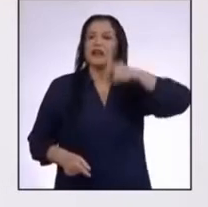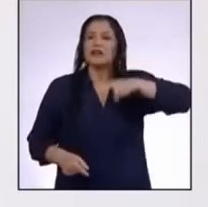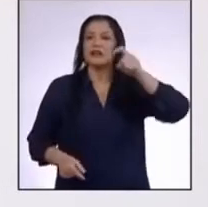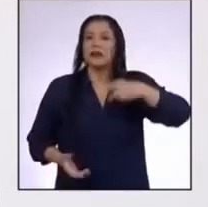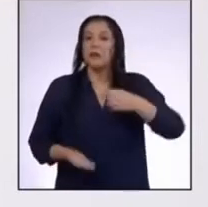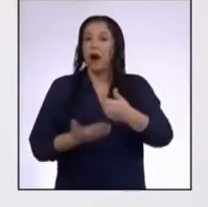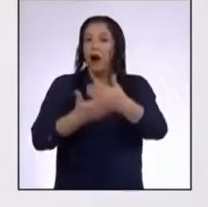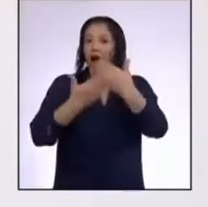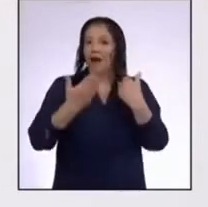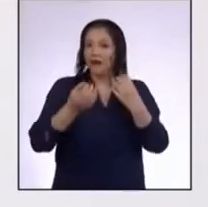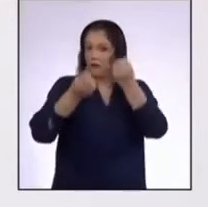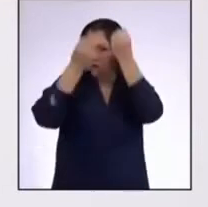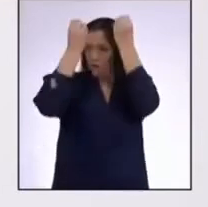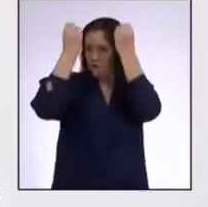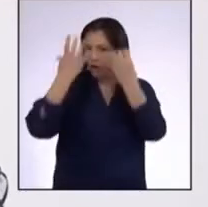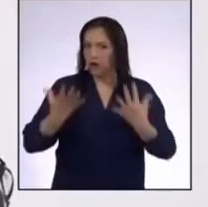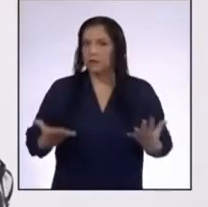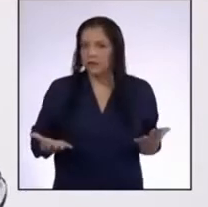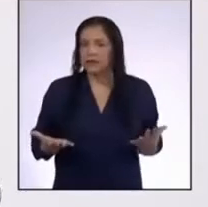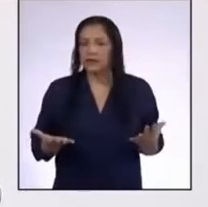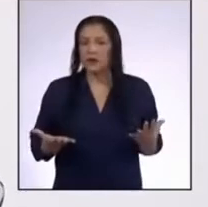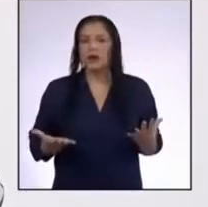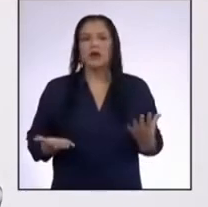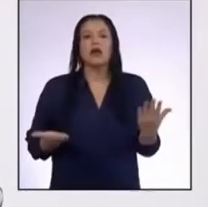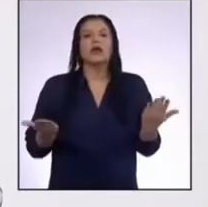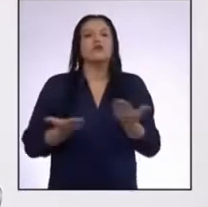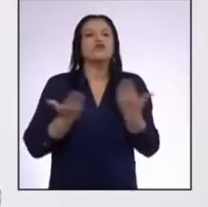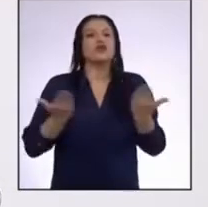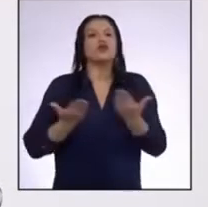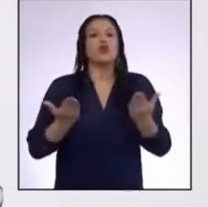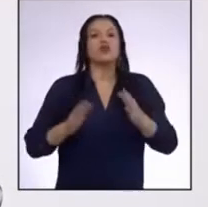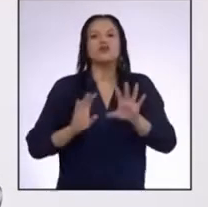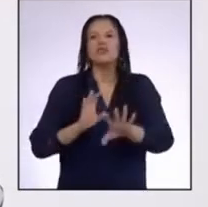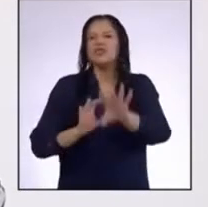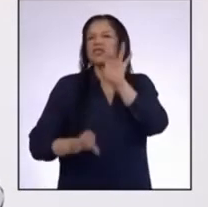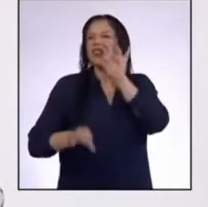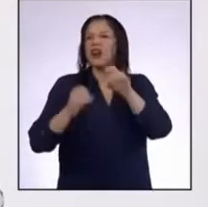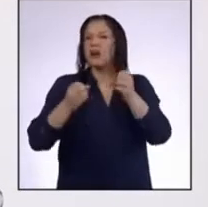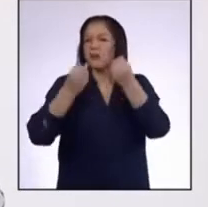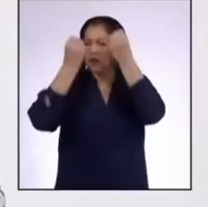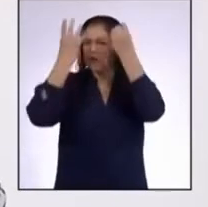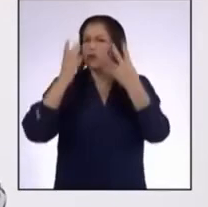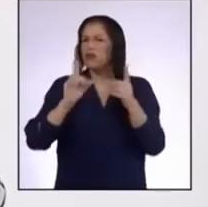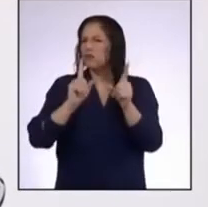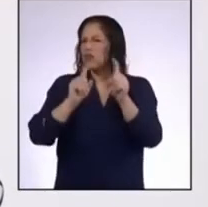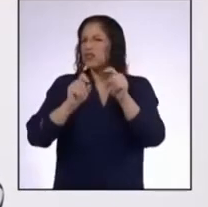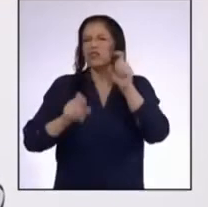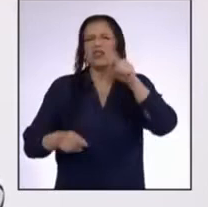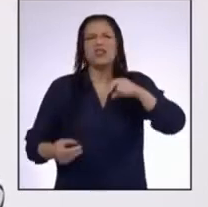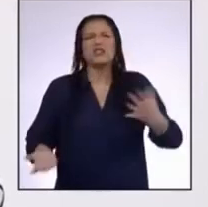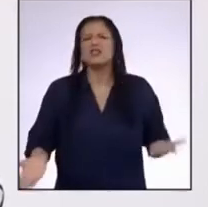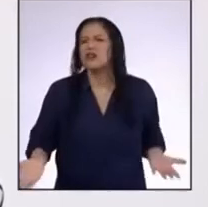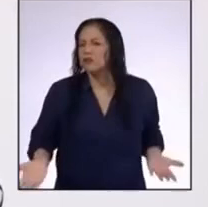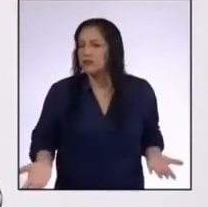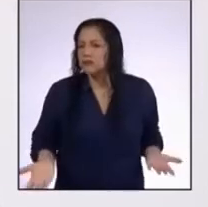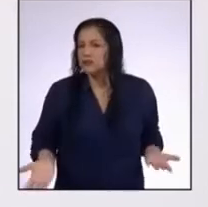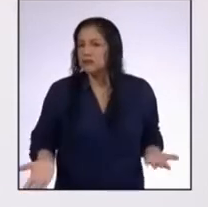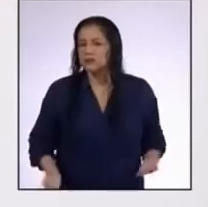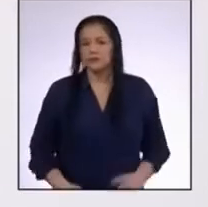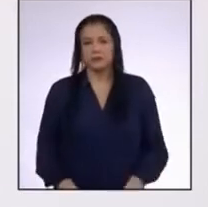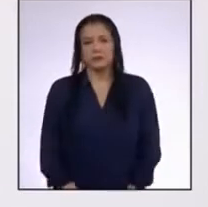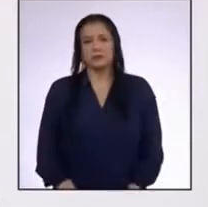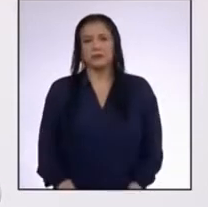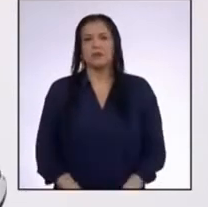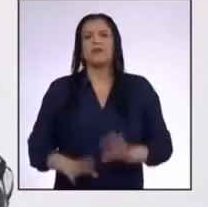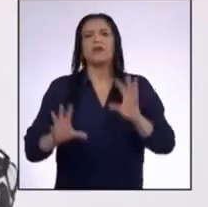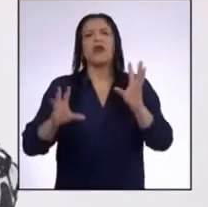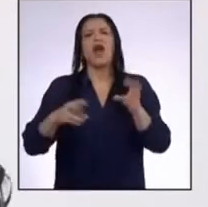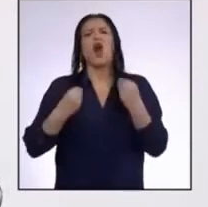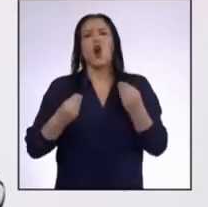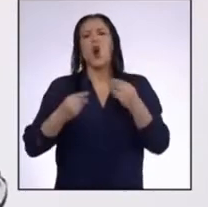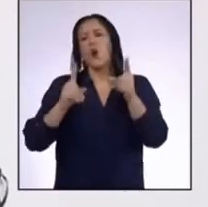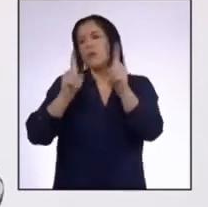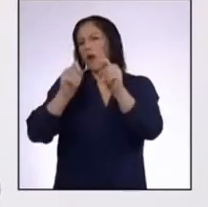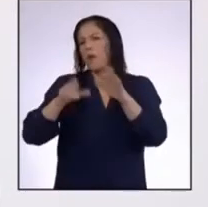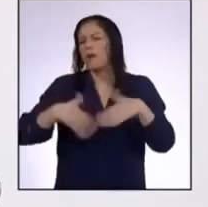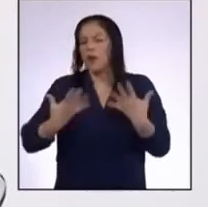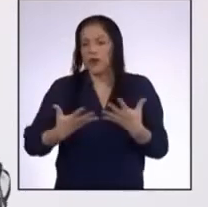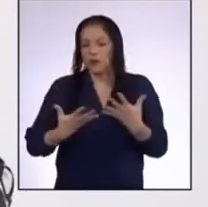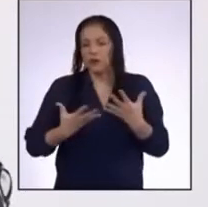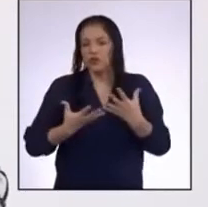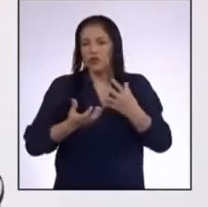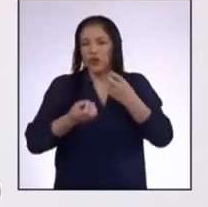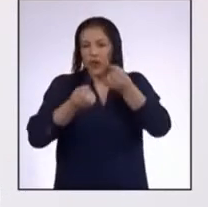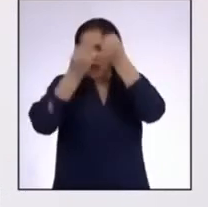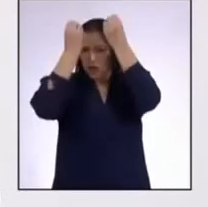información ¿Y de dónde podemos sacar la información necesaria? ¿Cómo podemos nutrir